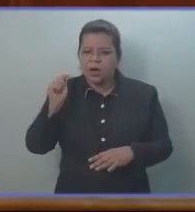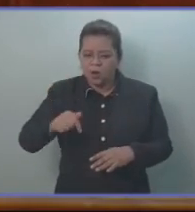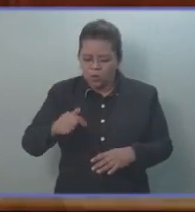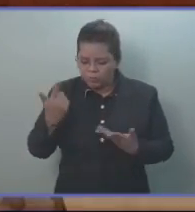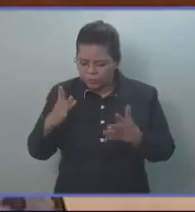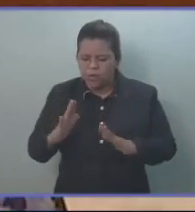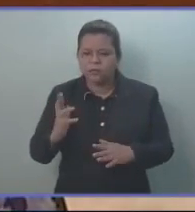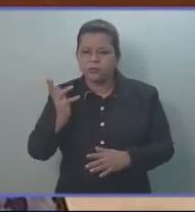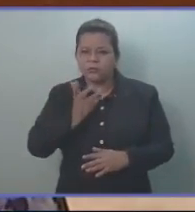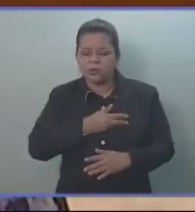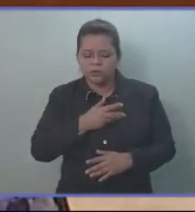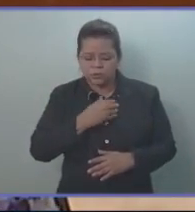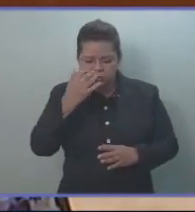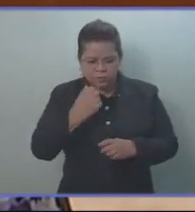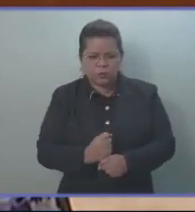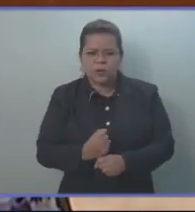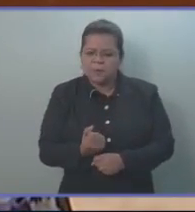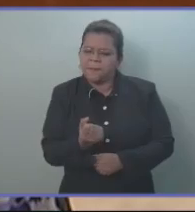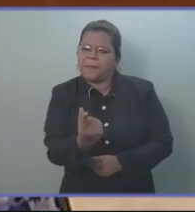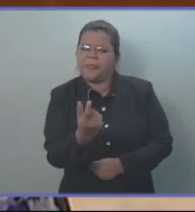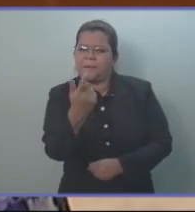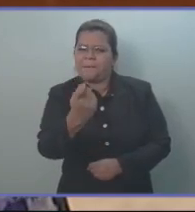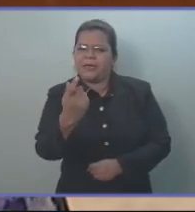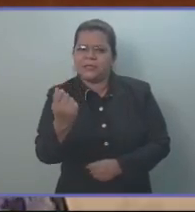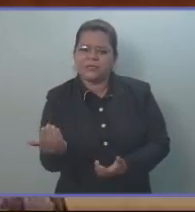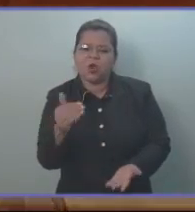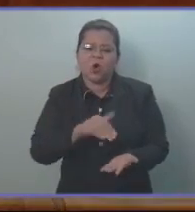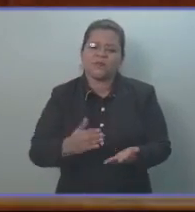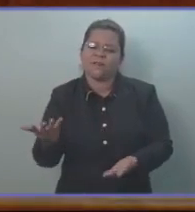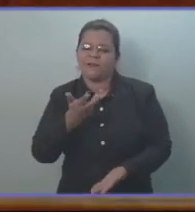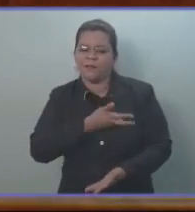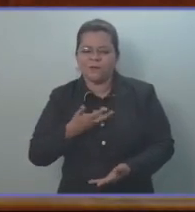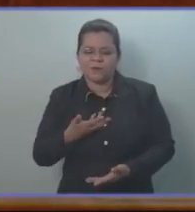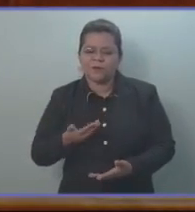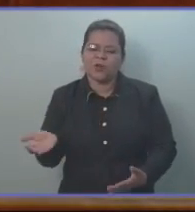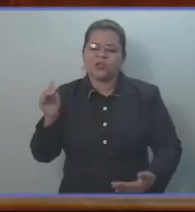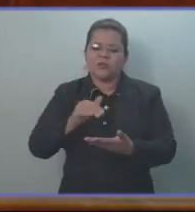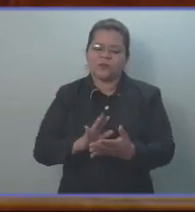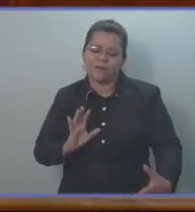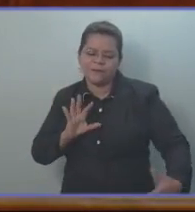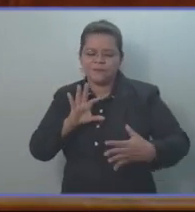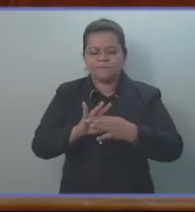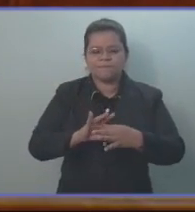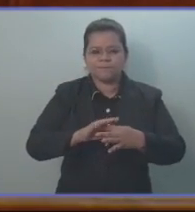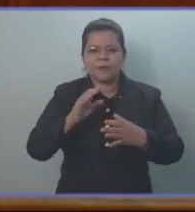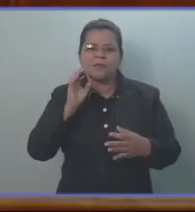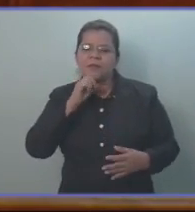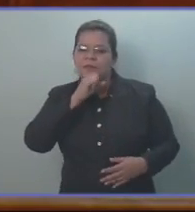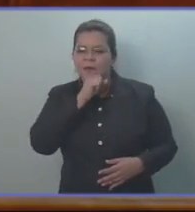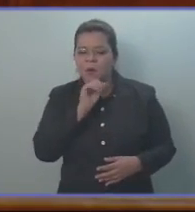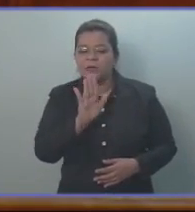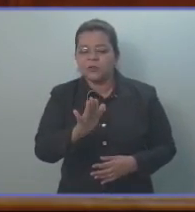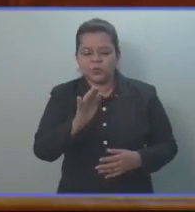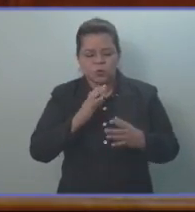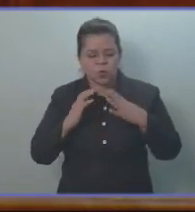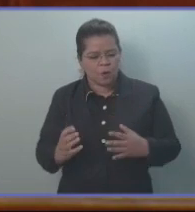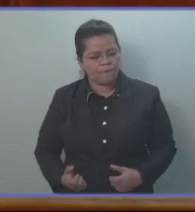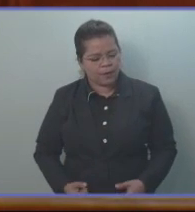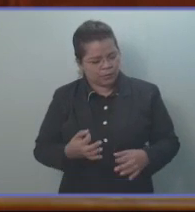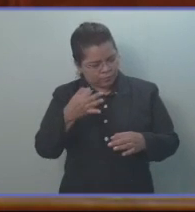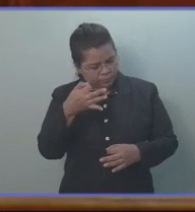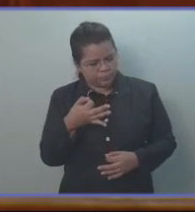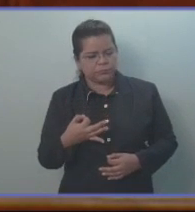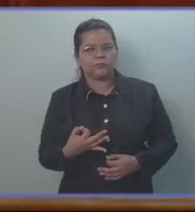esto, en un par de meses esperamos darle vuelta a la página y poder restablecer relaciones diplomáticas con el gobierno que usted dignamente dirige.